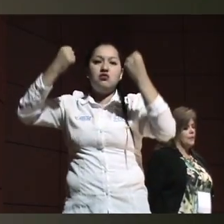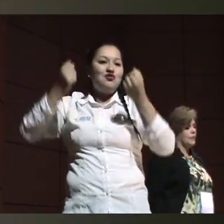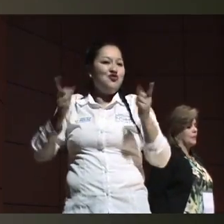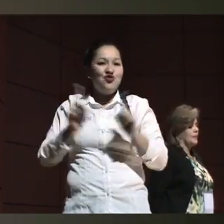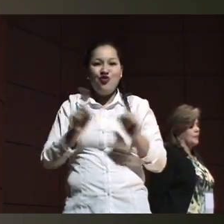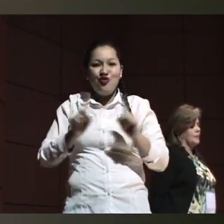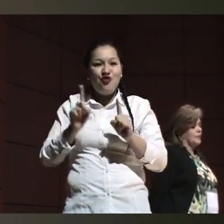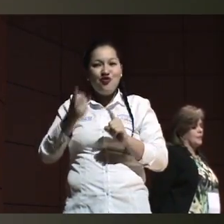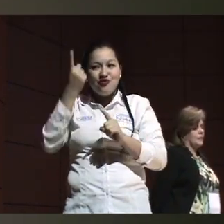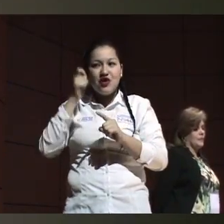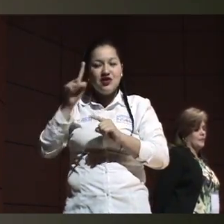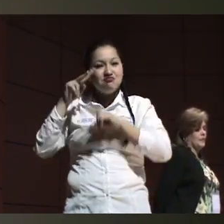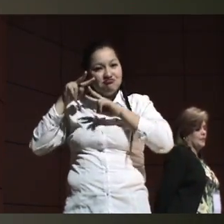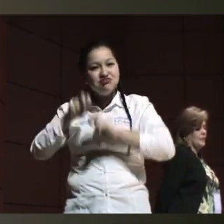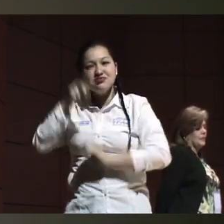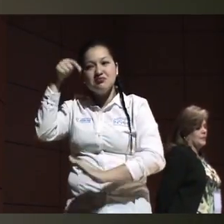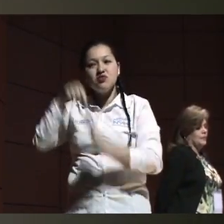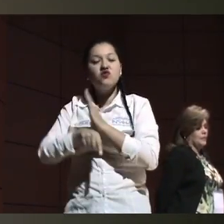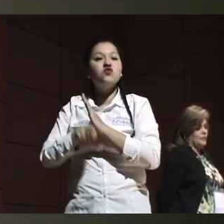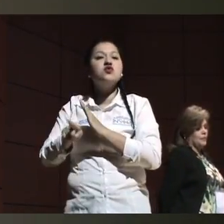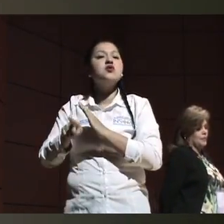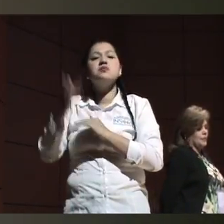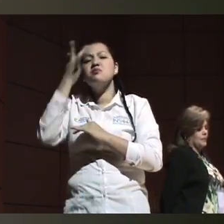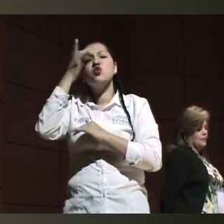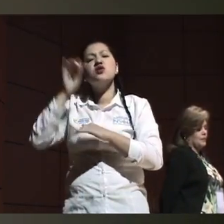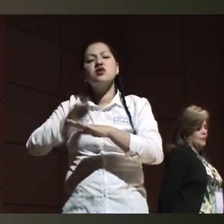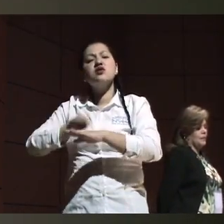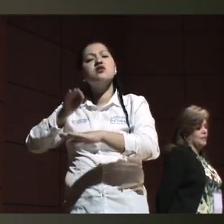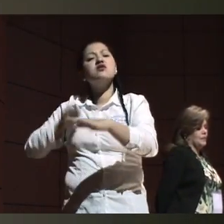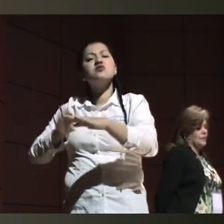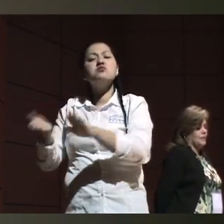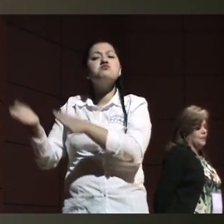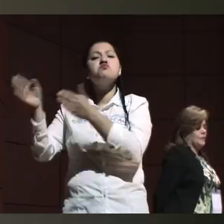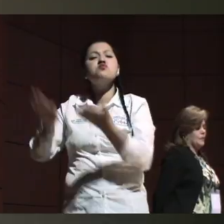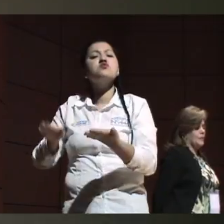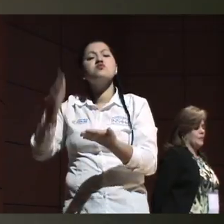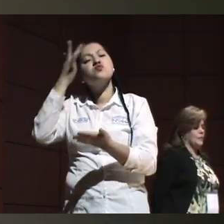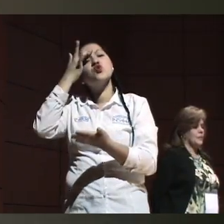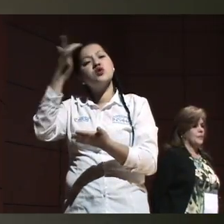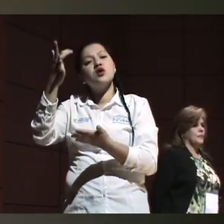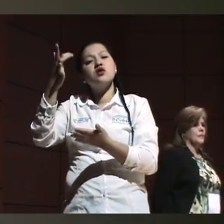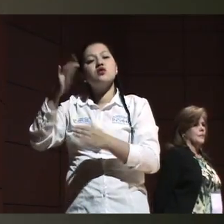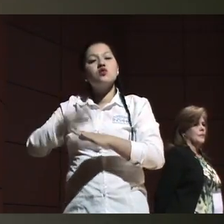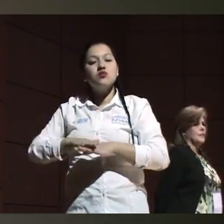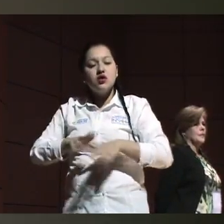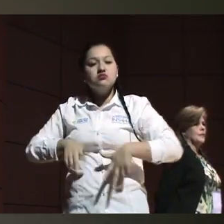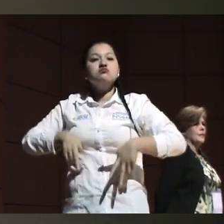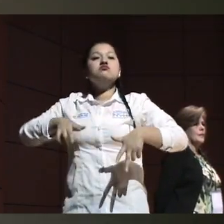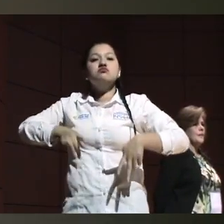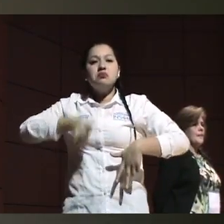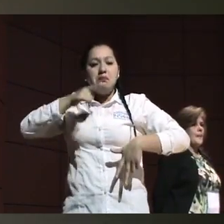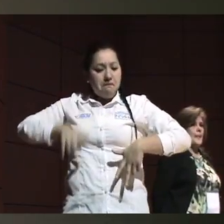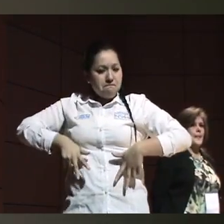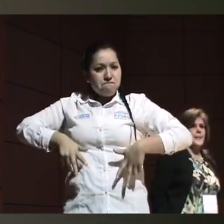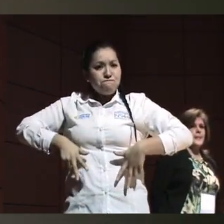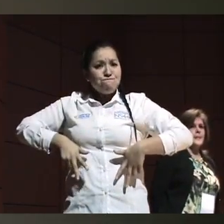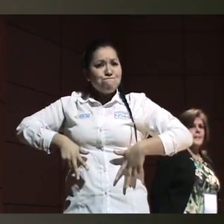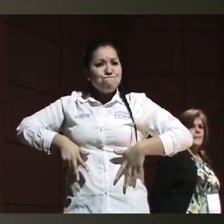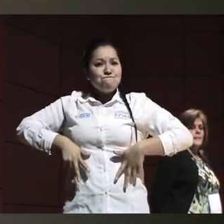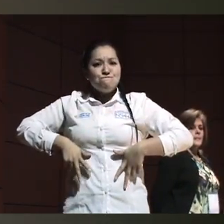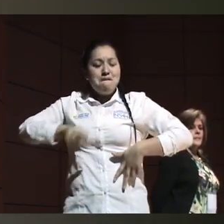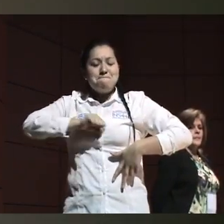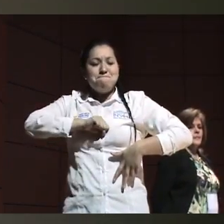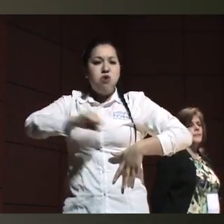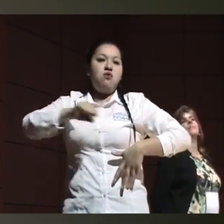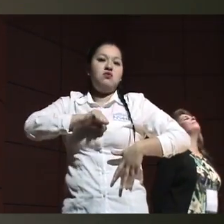el motivo de consulta y la causa de muerte es por los síntomas asociados. Están relacionados con problemas respiratorios, con problemas infecciosos por